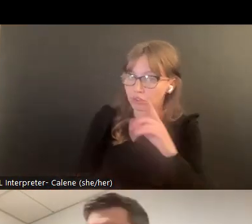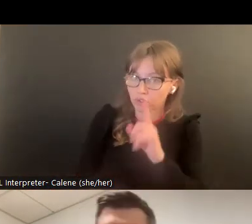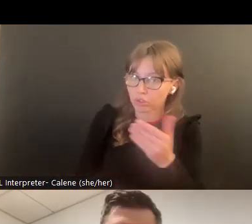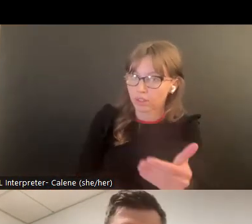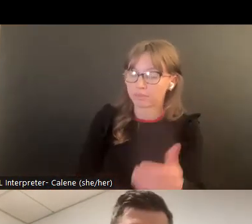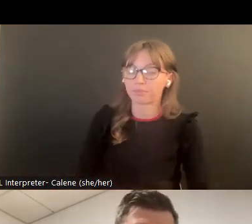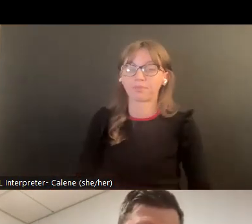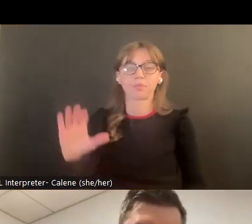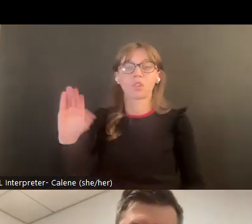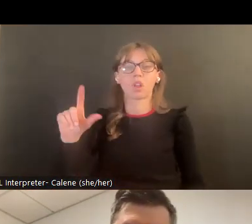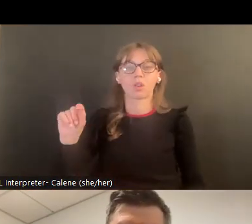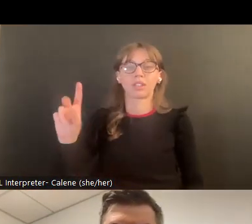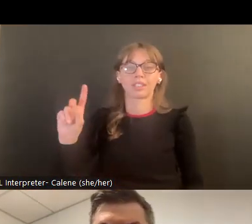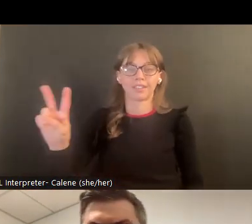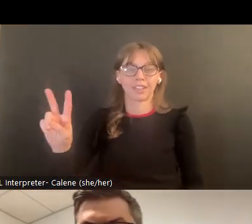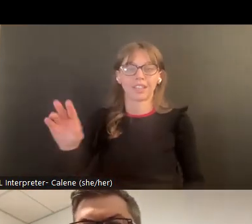sobre una pregunta